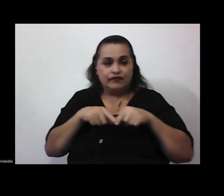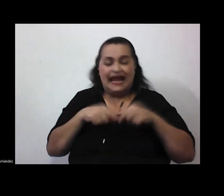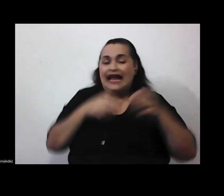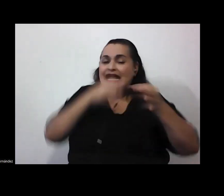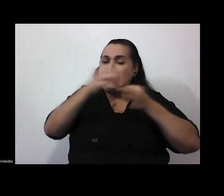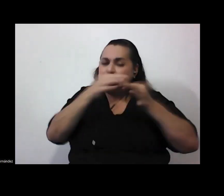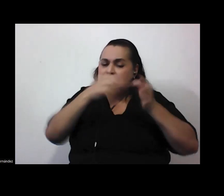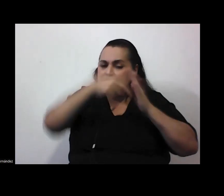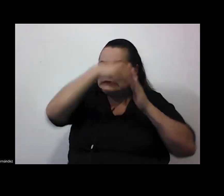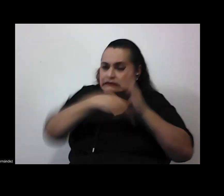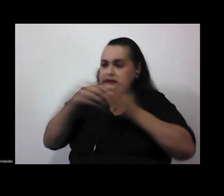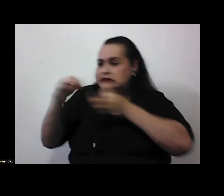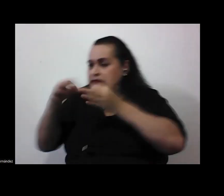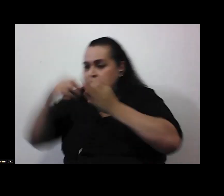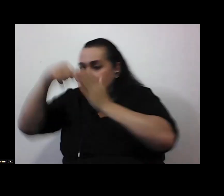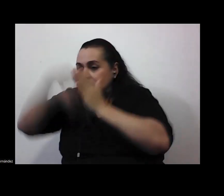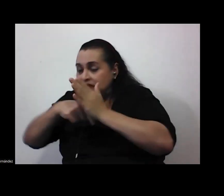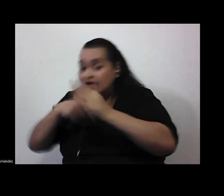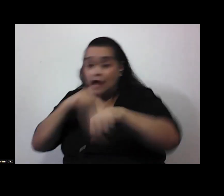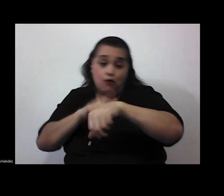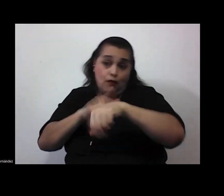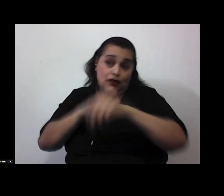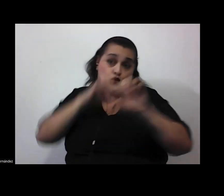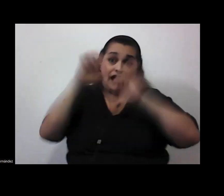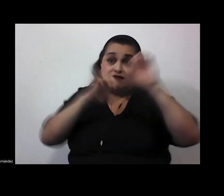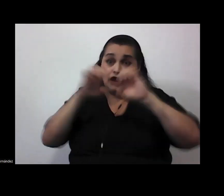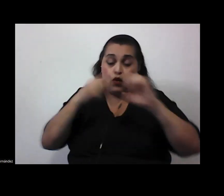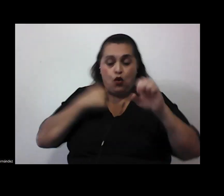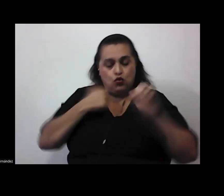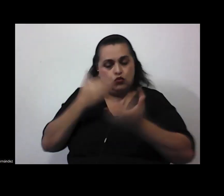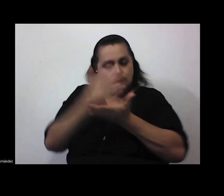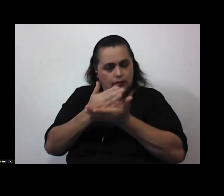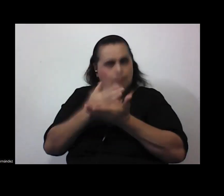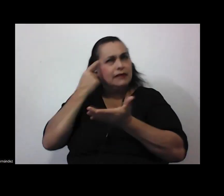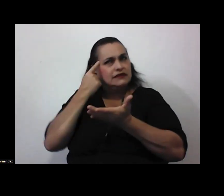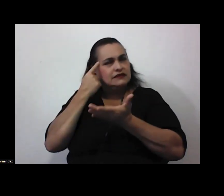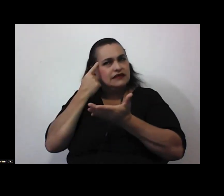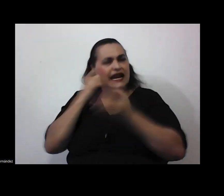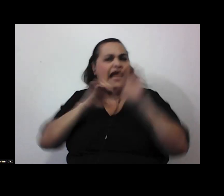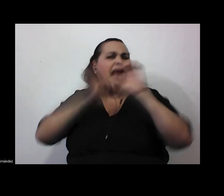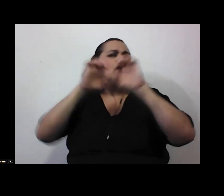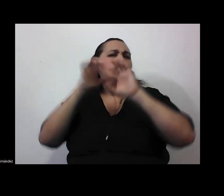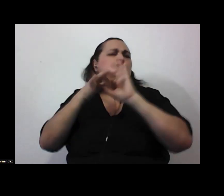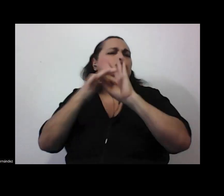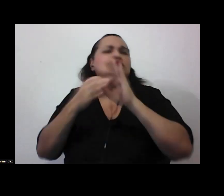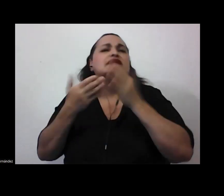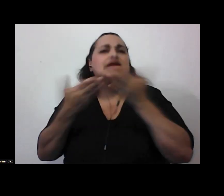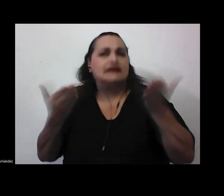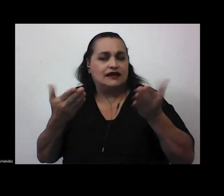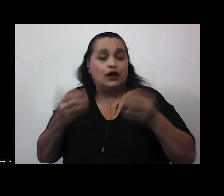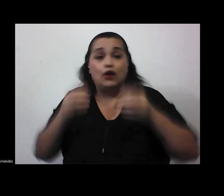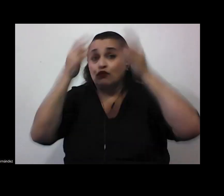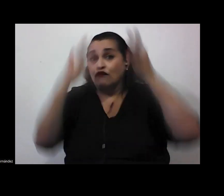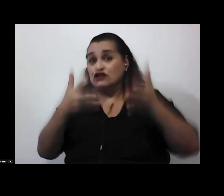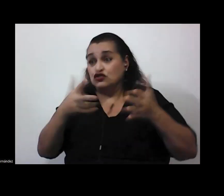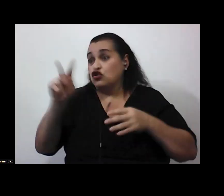las posturas y a la hora de evaluar bueno de tenerse a pensar otra vez en qué consiste la evaluación un docente que no aprueba a